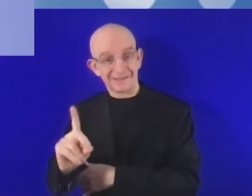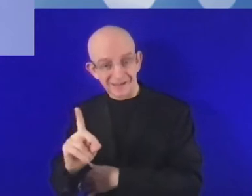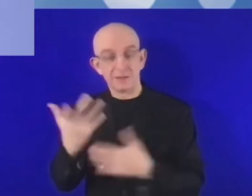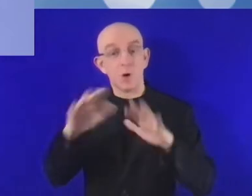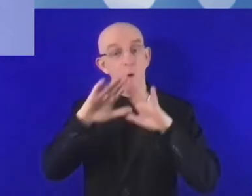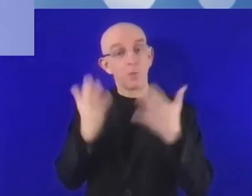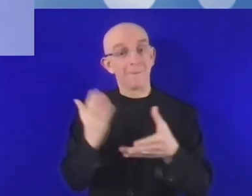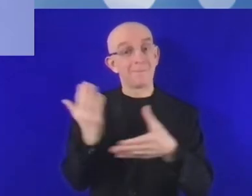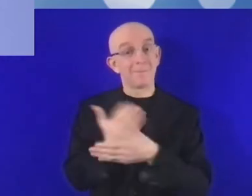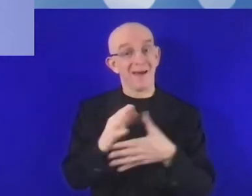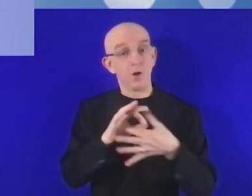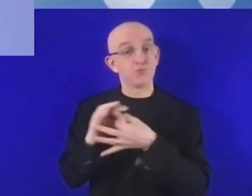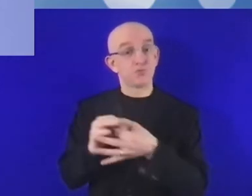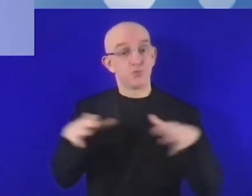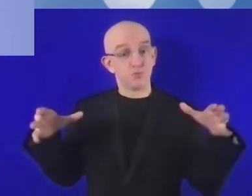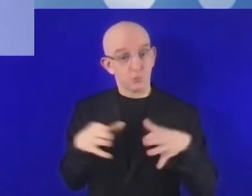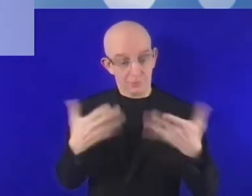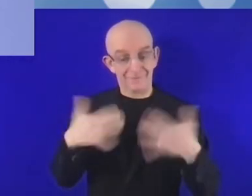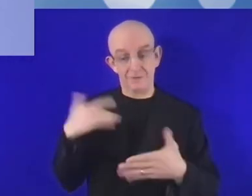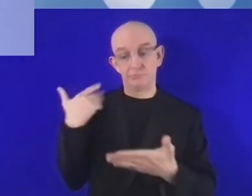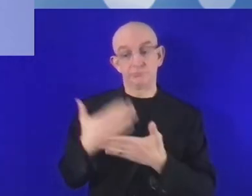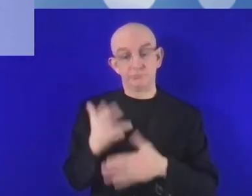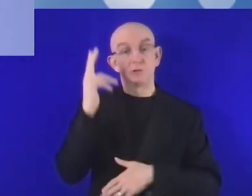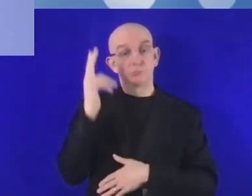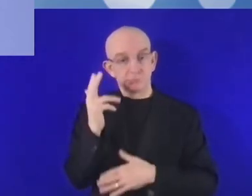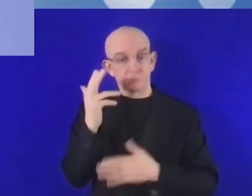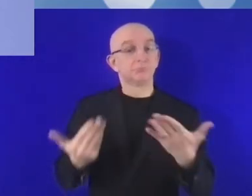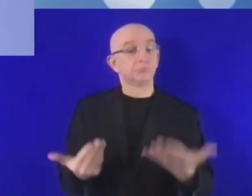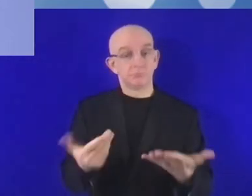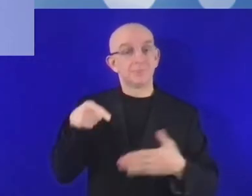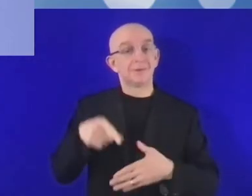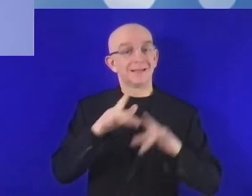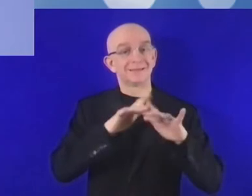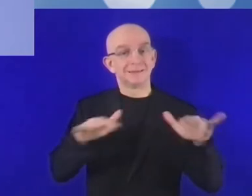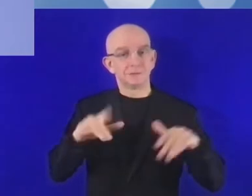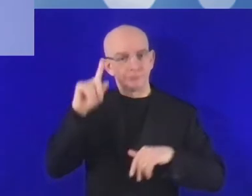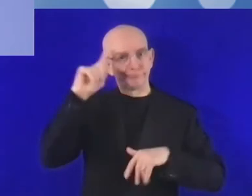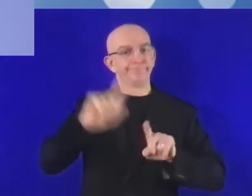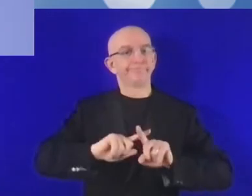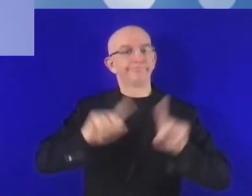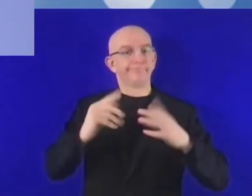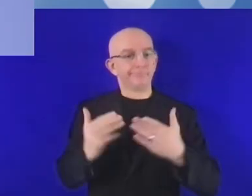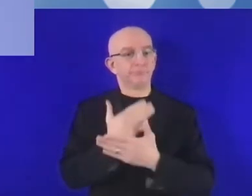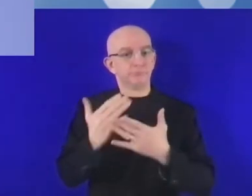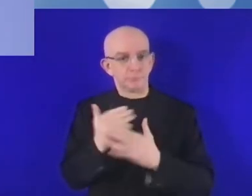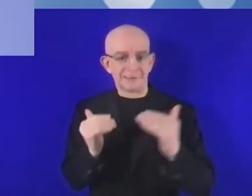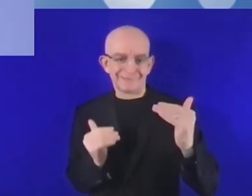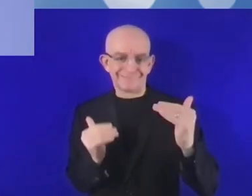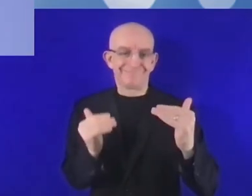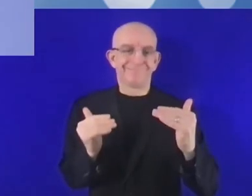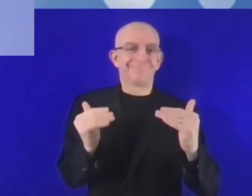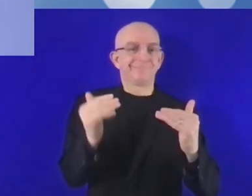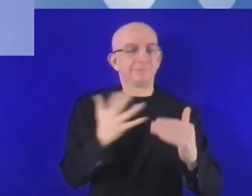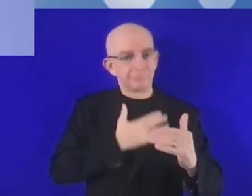es decir, el Banco Europeo de Inversiones, el Banco Europeo de Reconstrucción y Desarrollo,